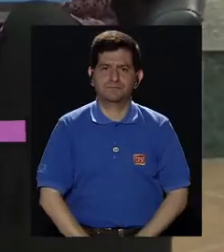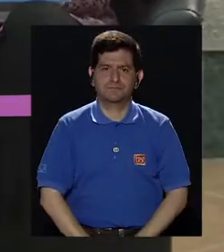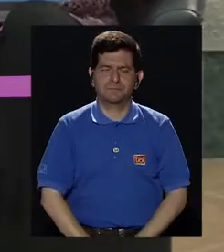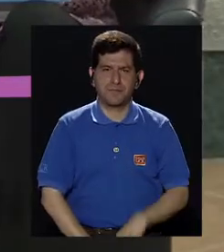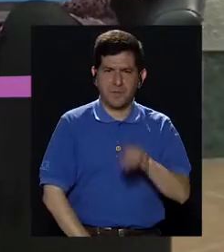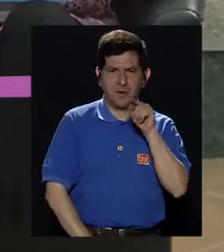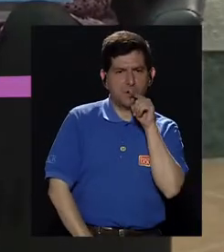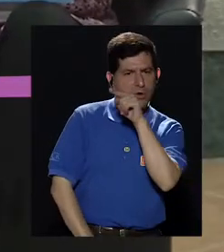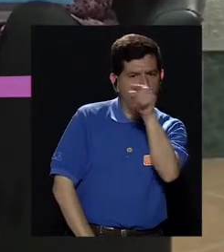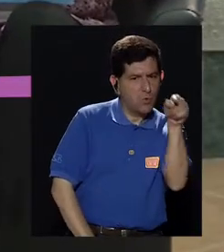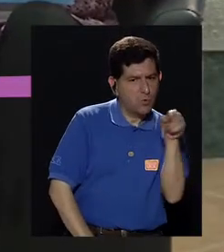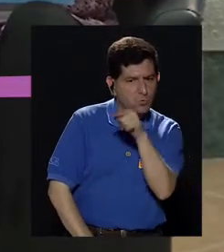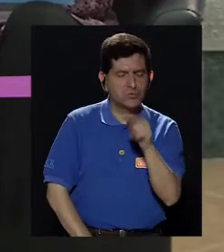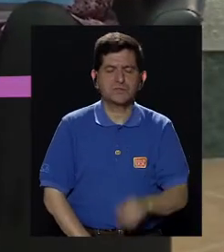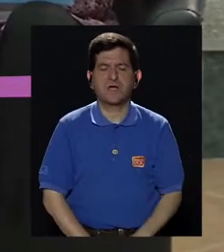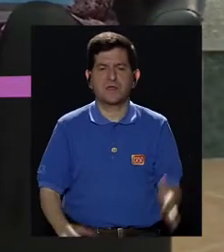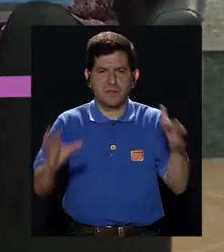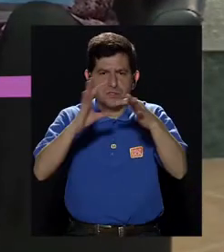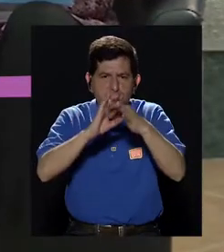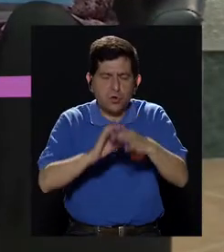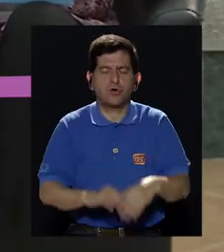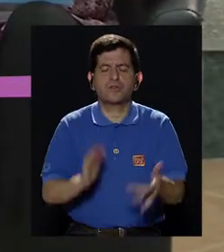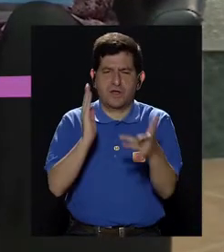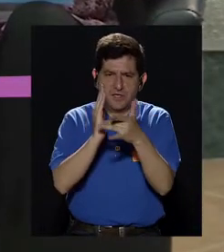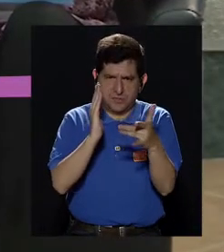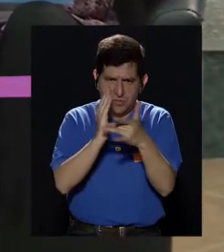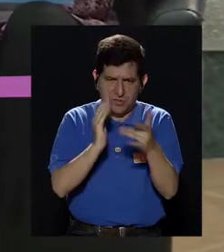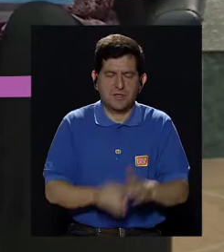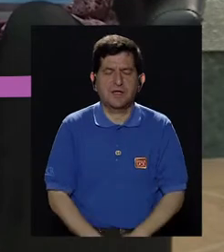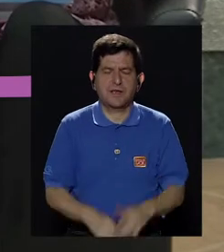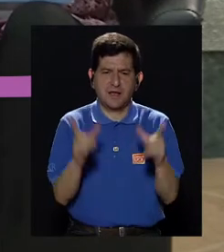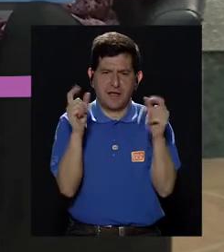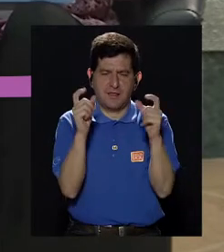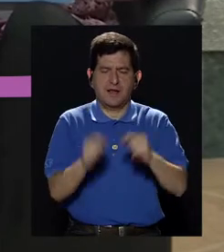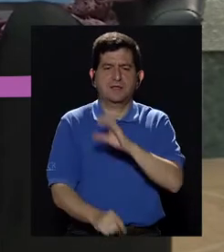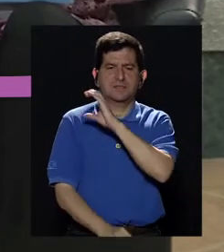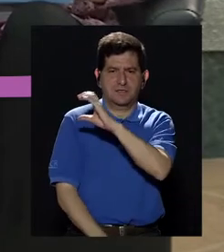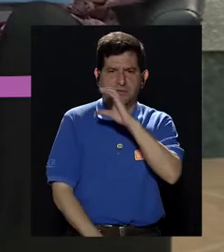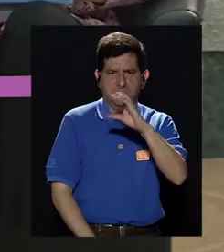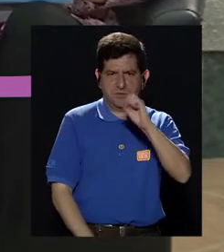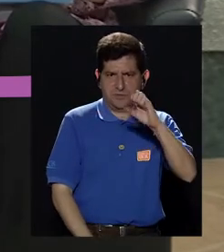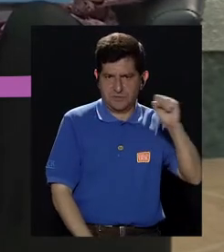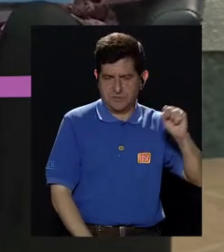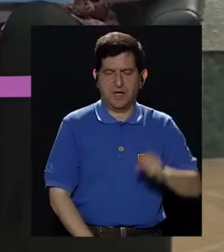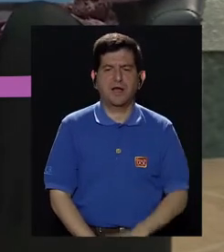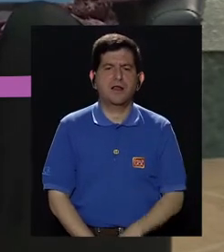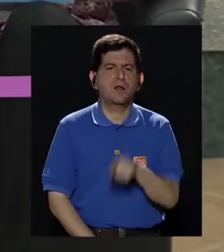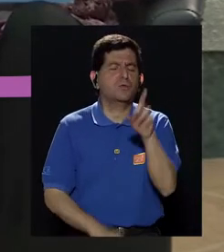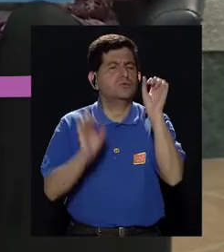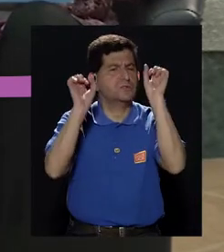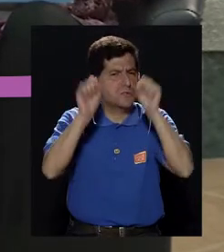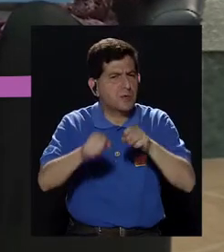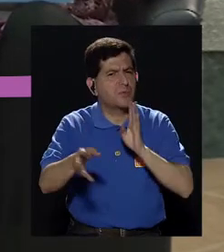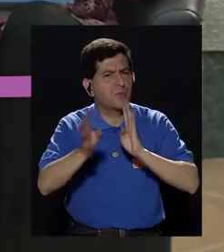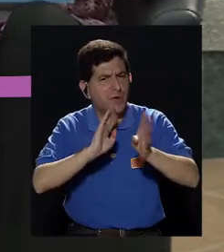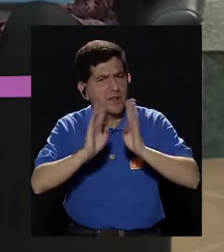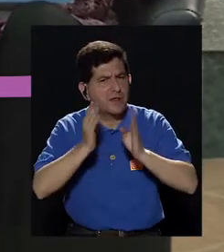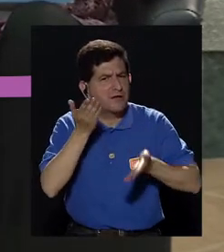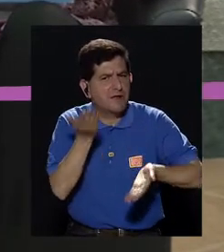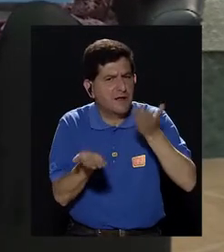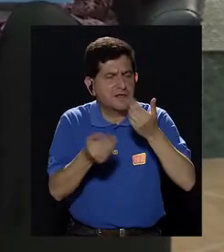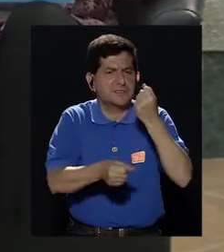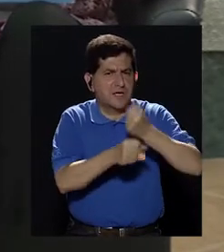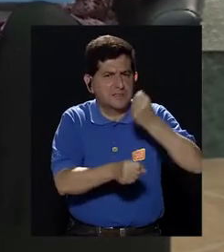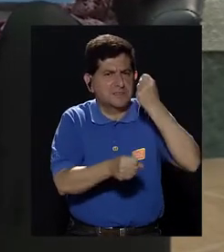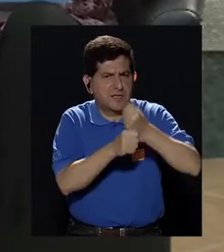Desde el punto de vista de ustedes, desde la coordinación técnica del cáncer de la caja costarricense del Seguro Social, me gustaría, doctor, que usted nos pueda hablar, don